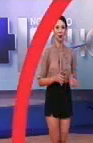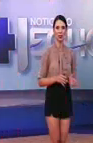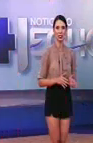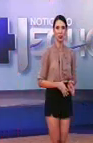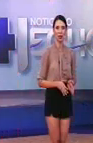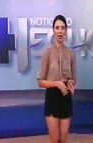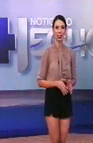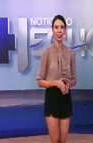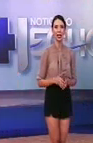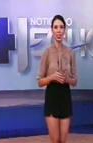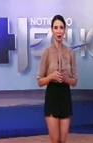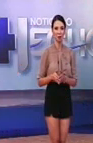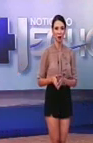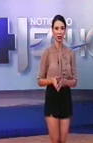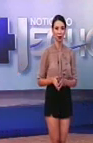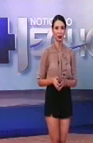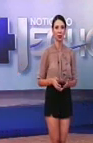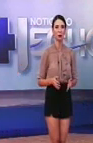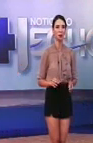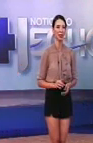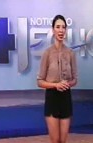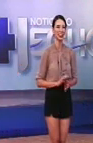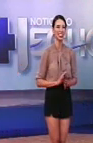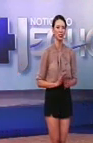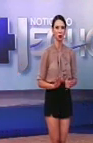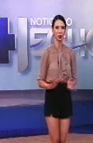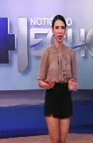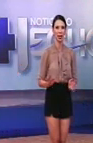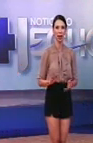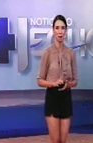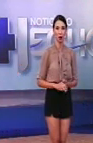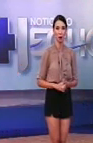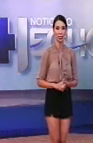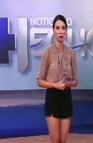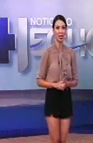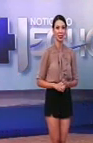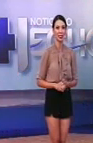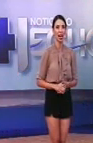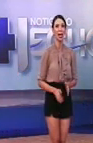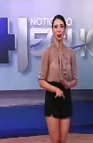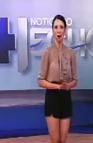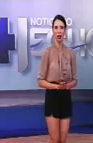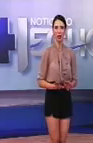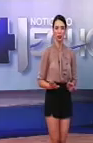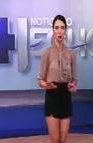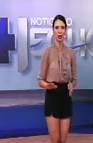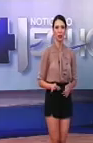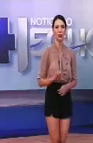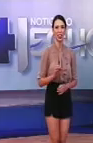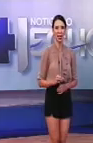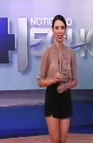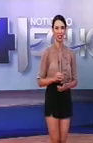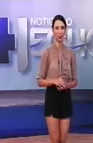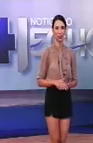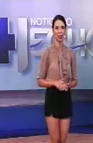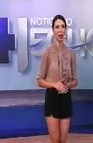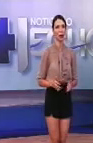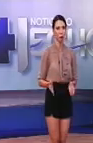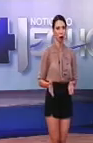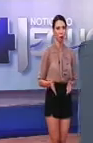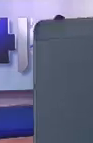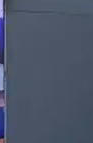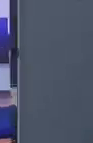HD, con diseño elegante y compacto, te permitirán disfrutar la mejor experiencia con el respaldo de la